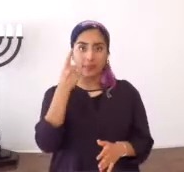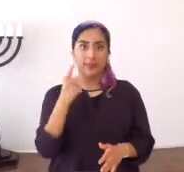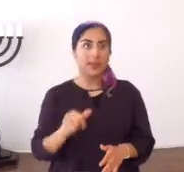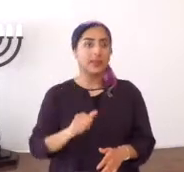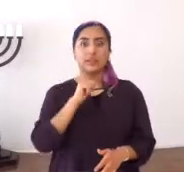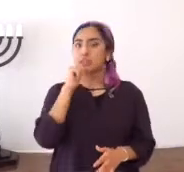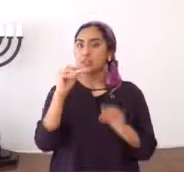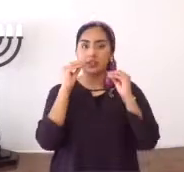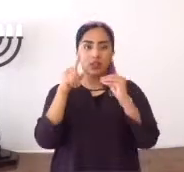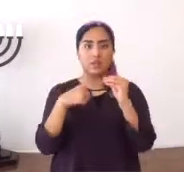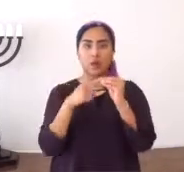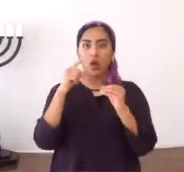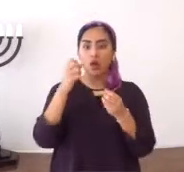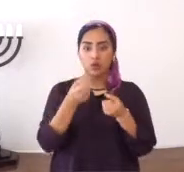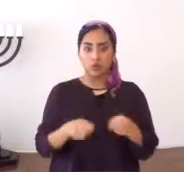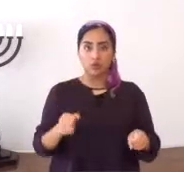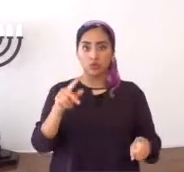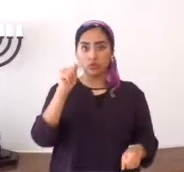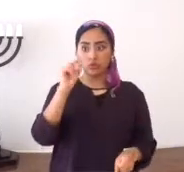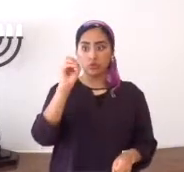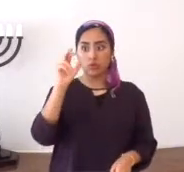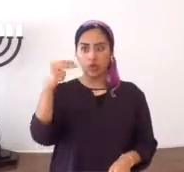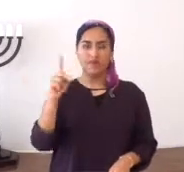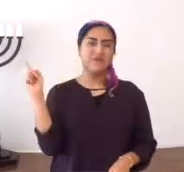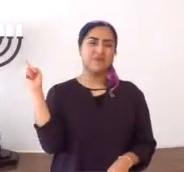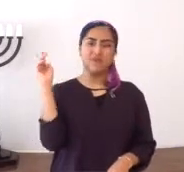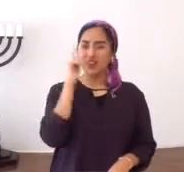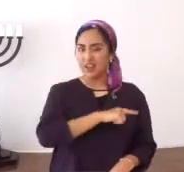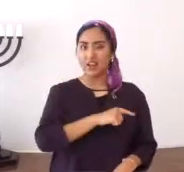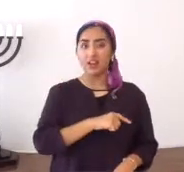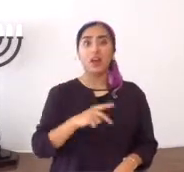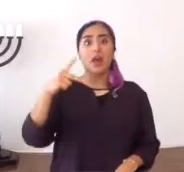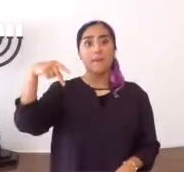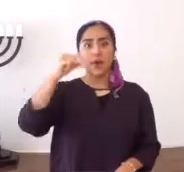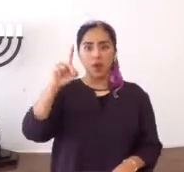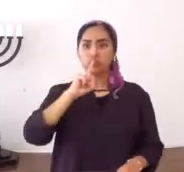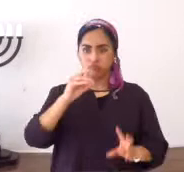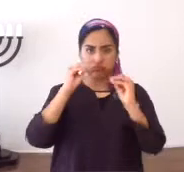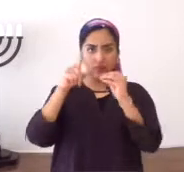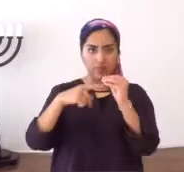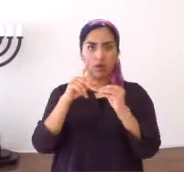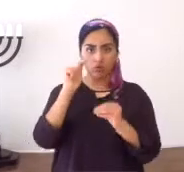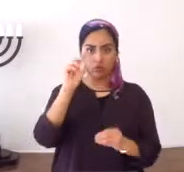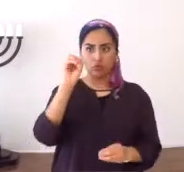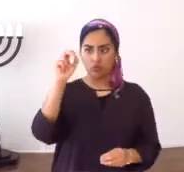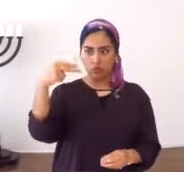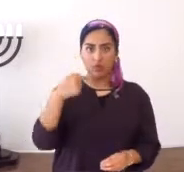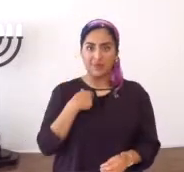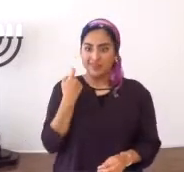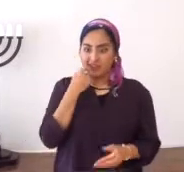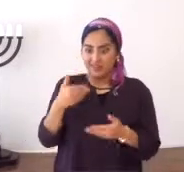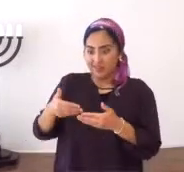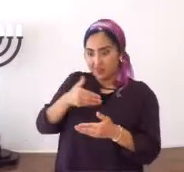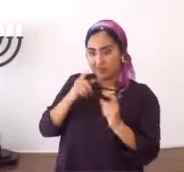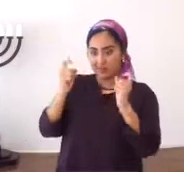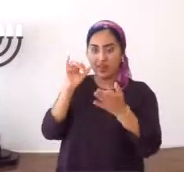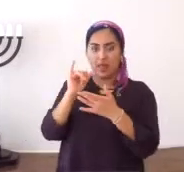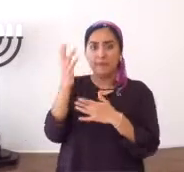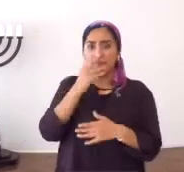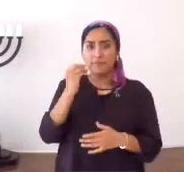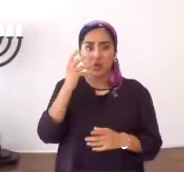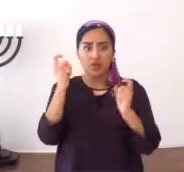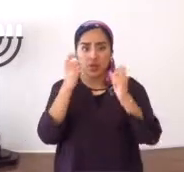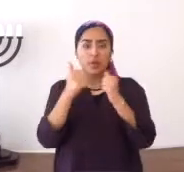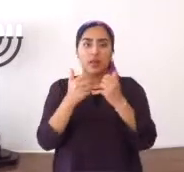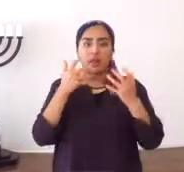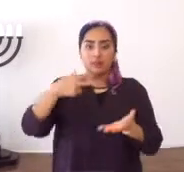apóstoles, para que se entiendan, ya no enseñaban la Torah, es una mentira, Shaul enseñaba la Torah, y nosotros, acabamos de